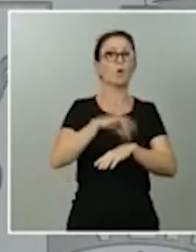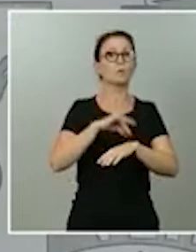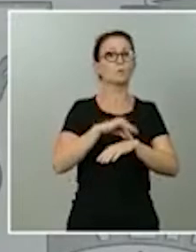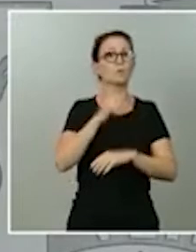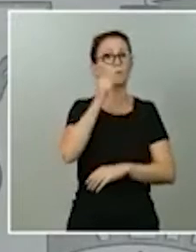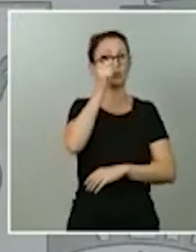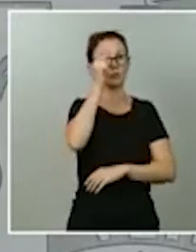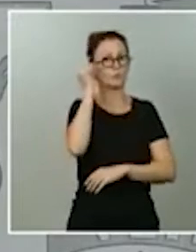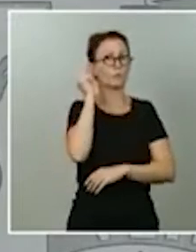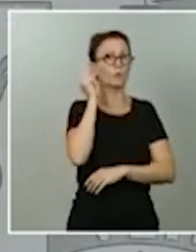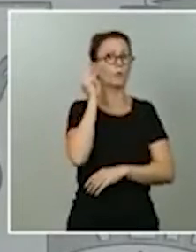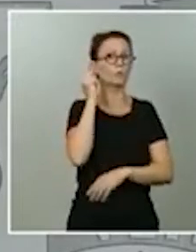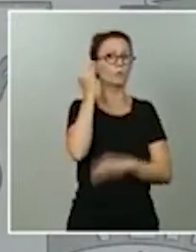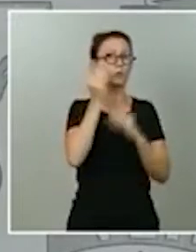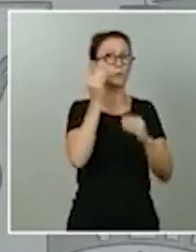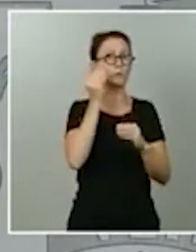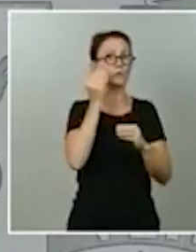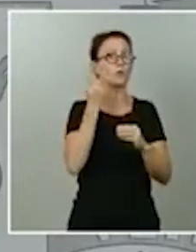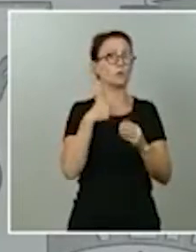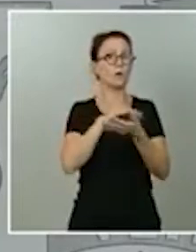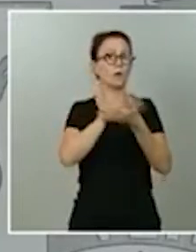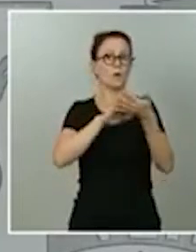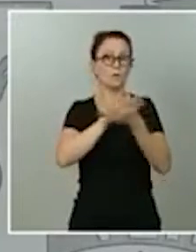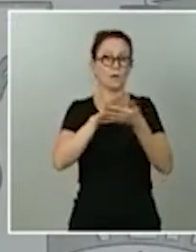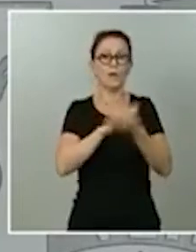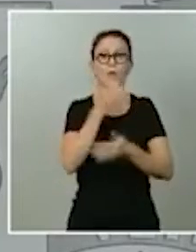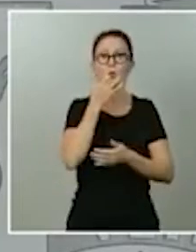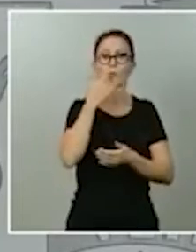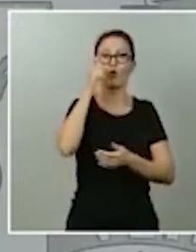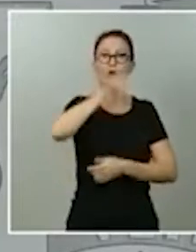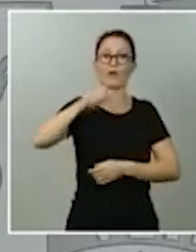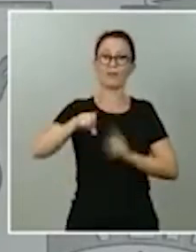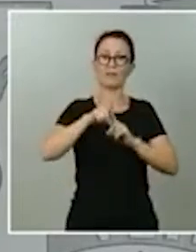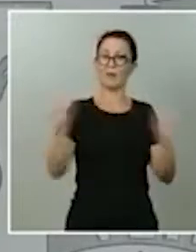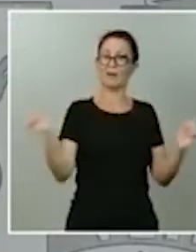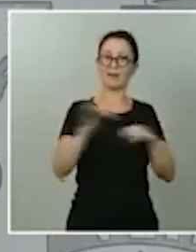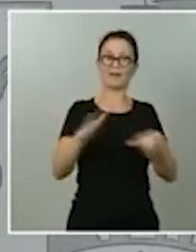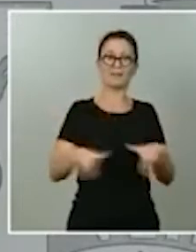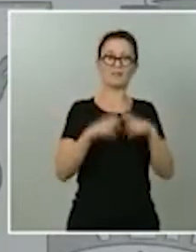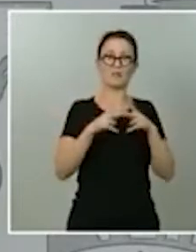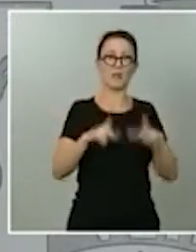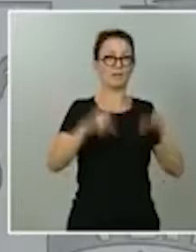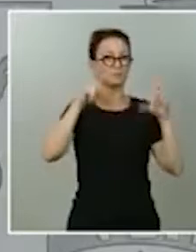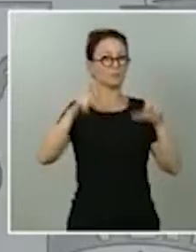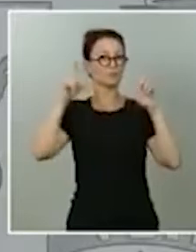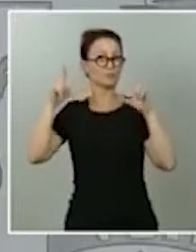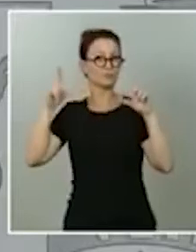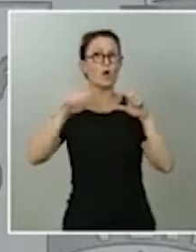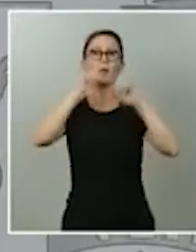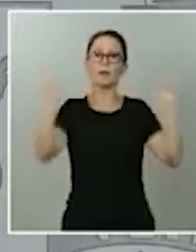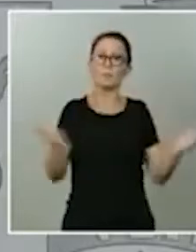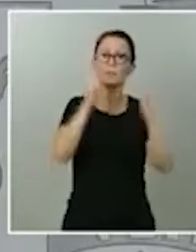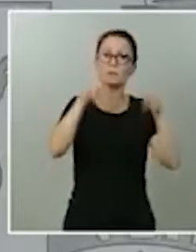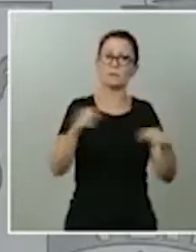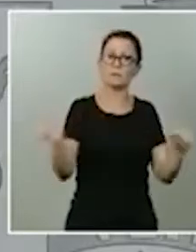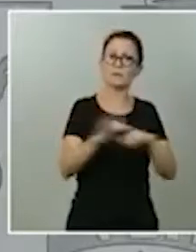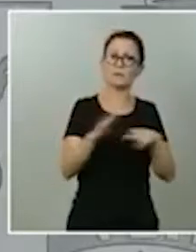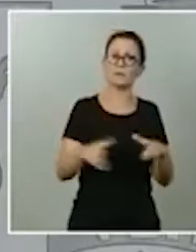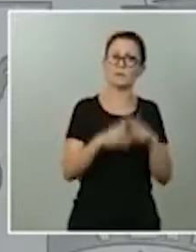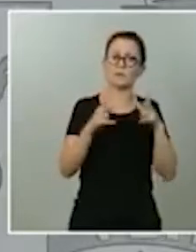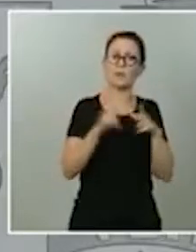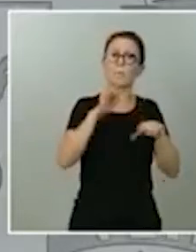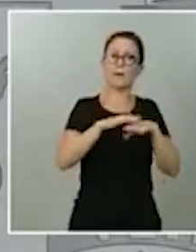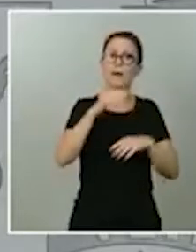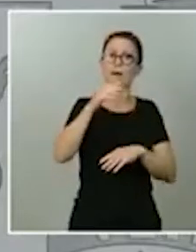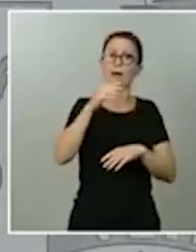referencia por ejemplo a los influencers a la gente que está en redes sociales estamos haciendo campañas en redes sociales para concienciar a la población más